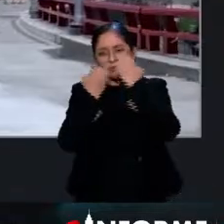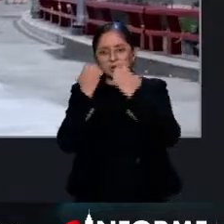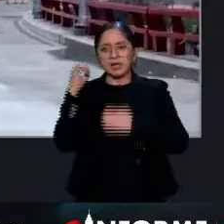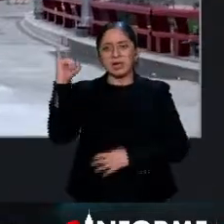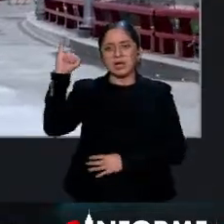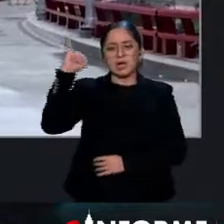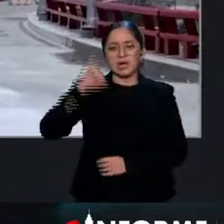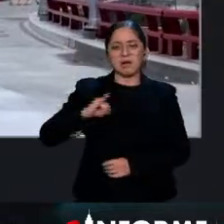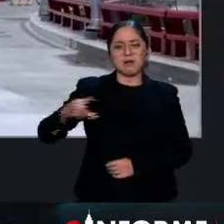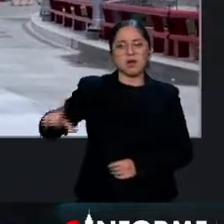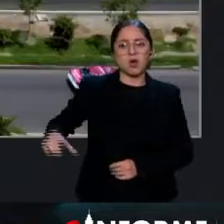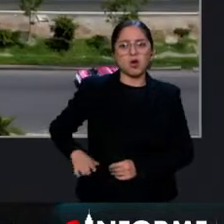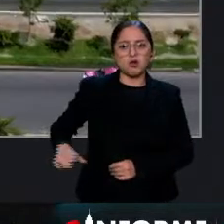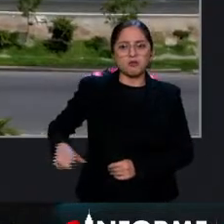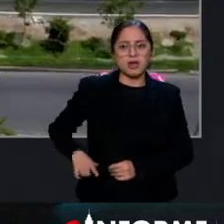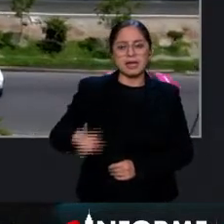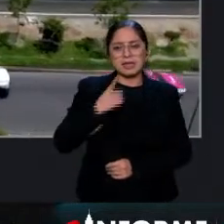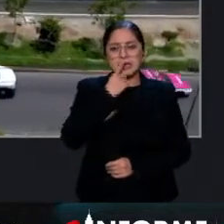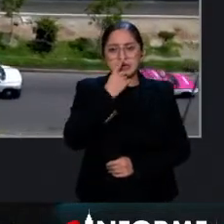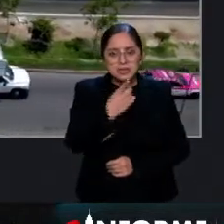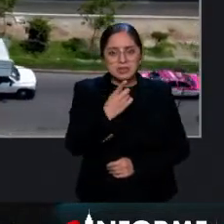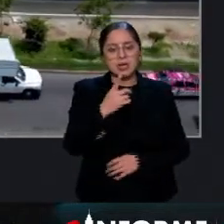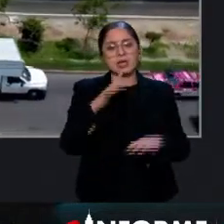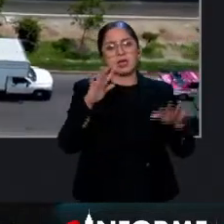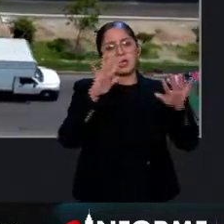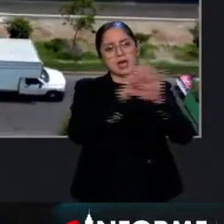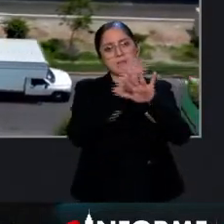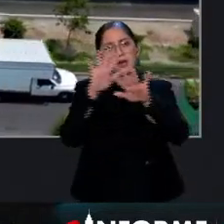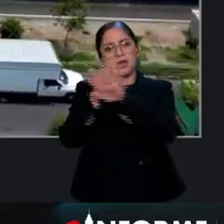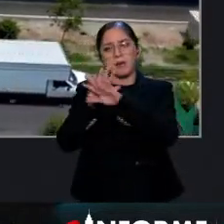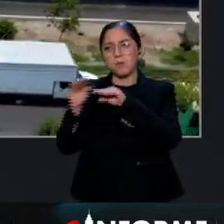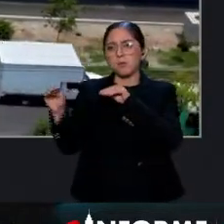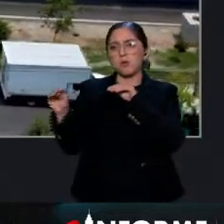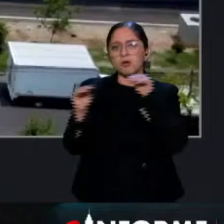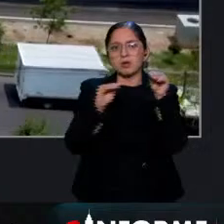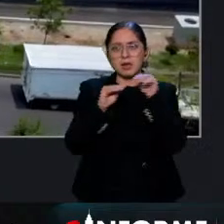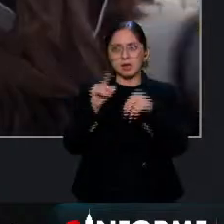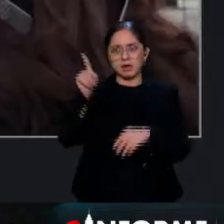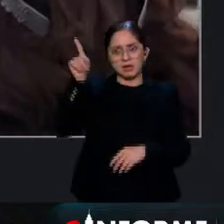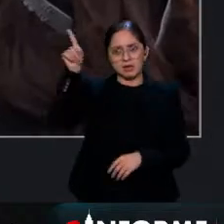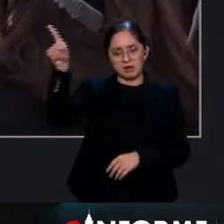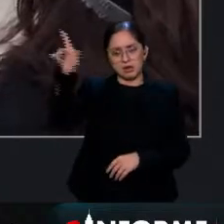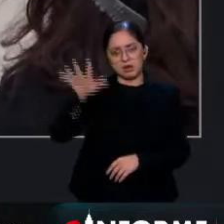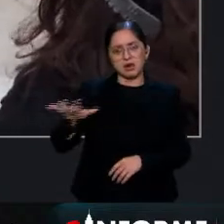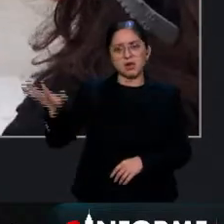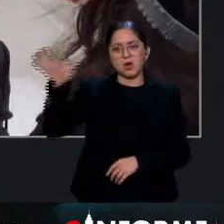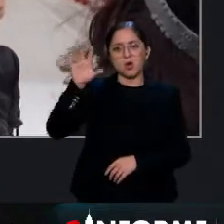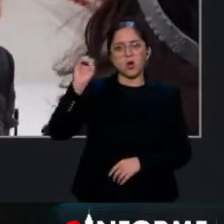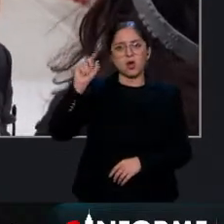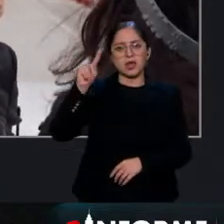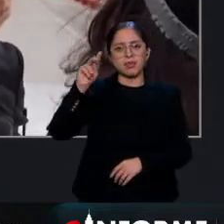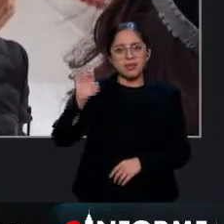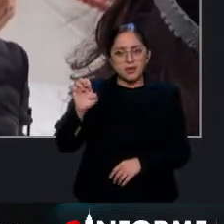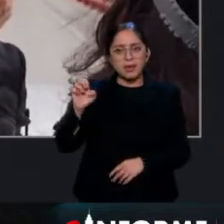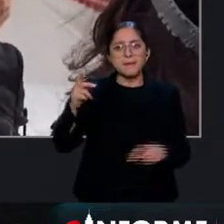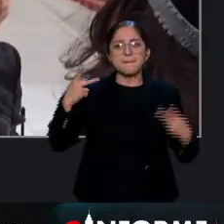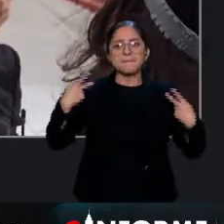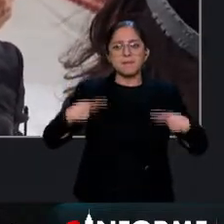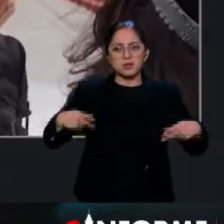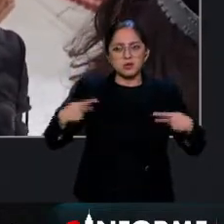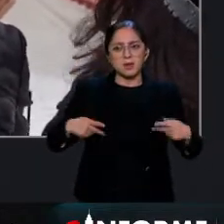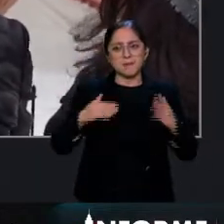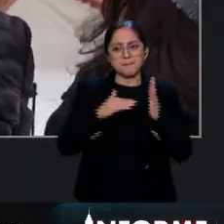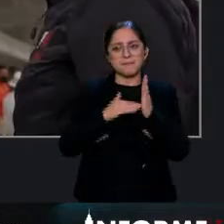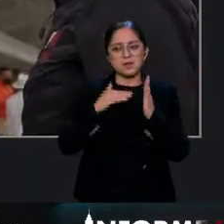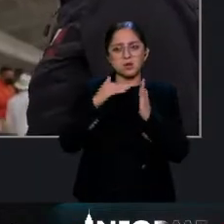la doctora Sheinbaum destacó que con la transformación en materia de movilidad en la zona oriente millones de capitalinos verán mejorada su calidad de